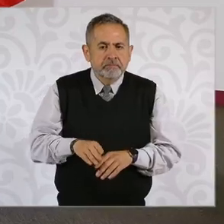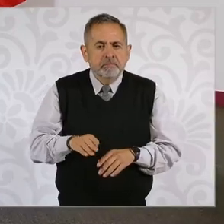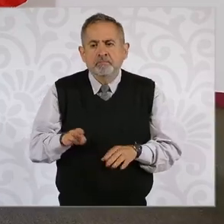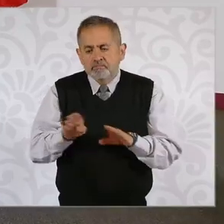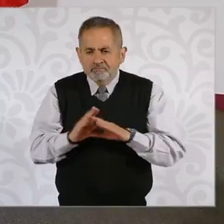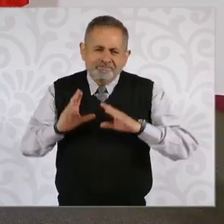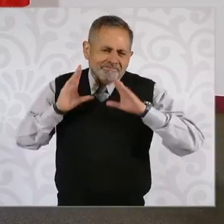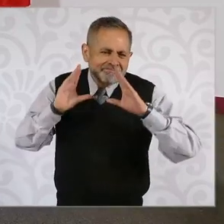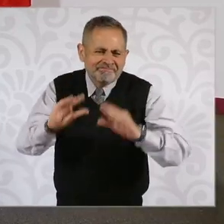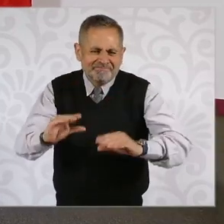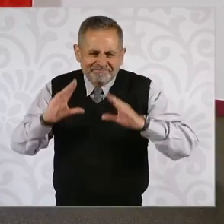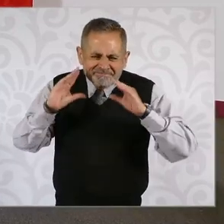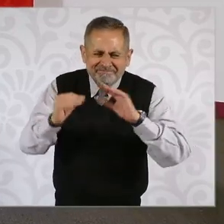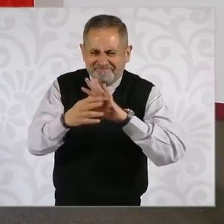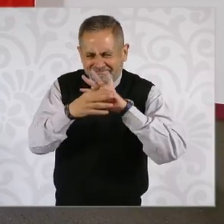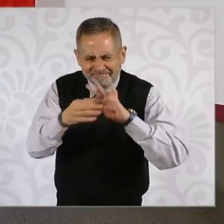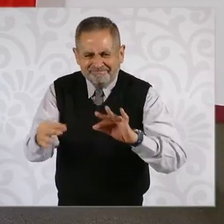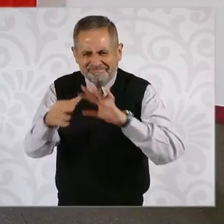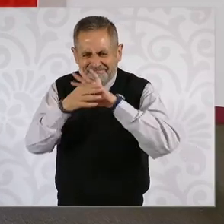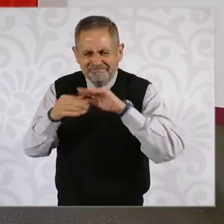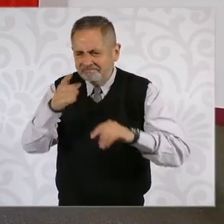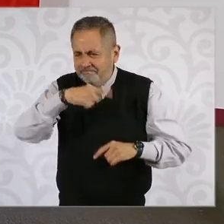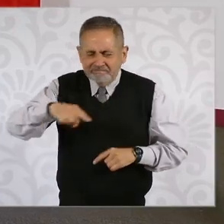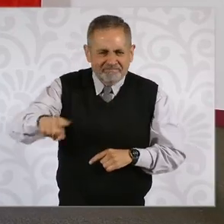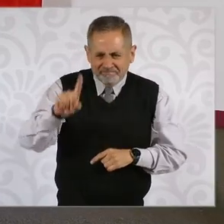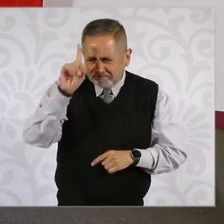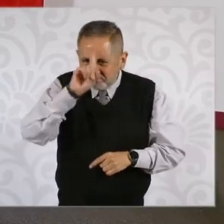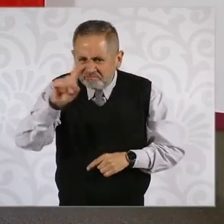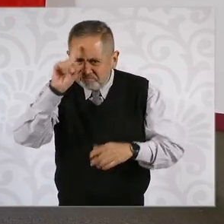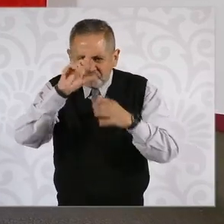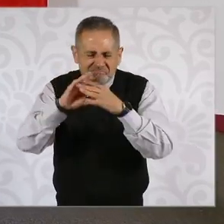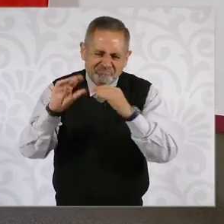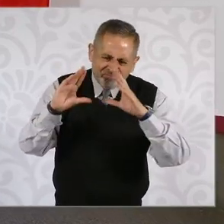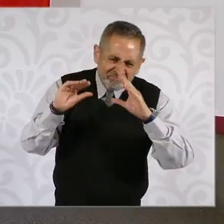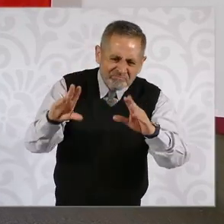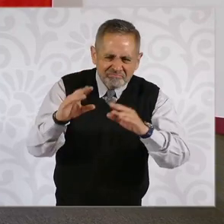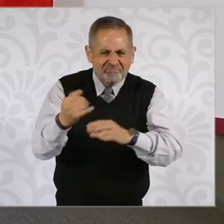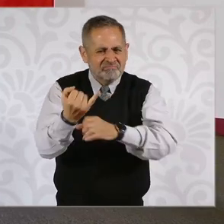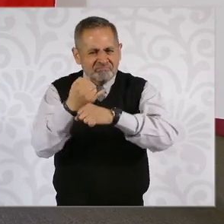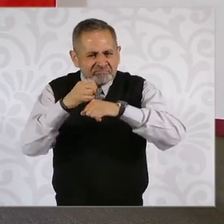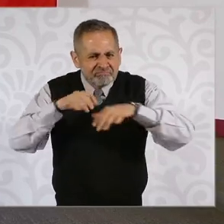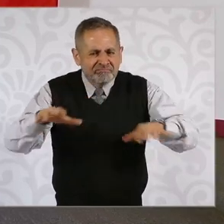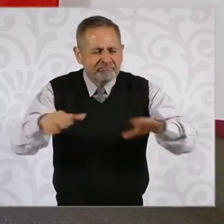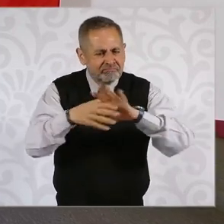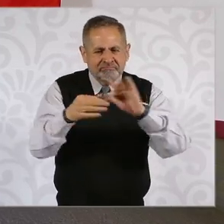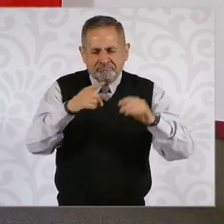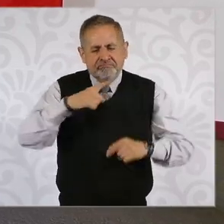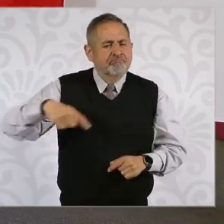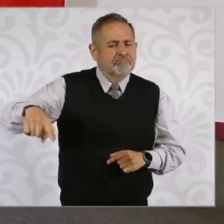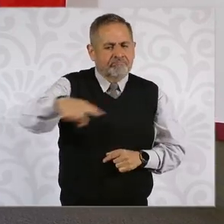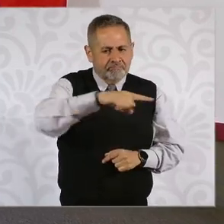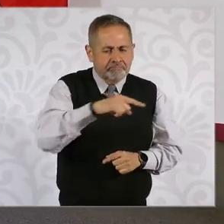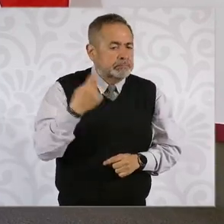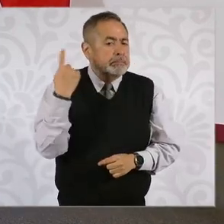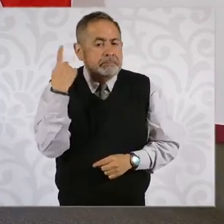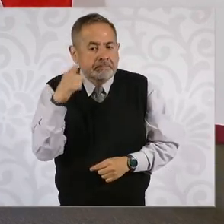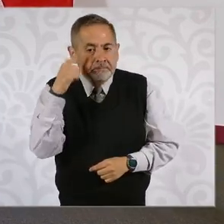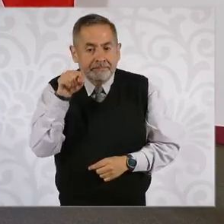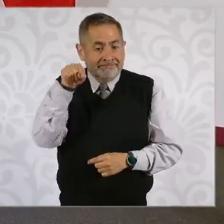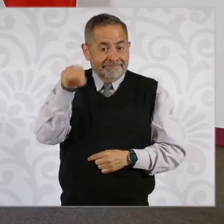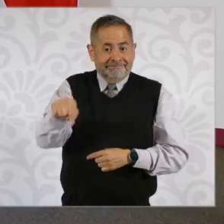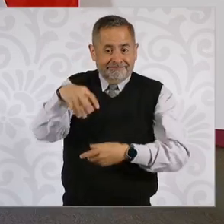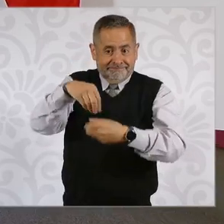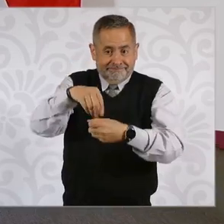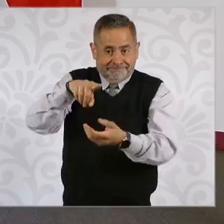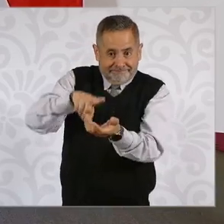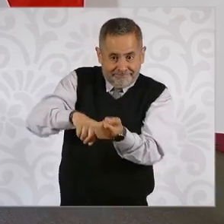educativo, de formación, de capacitación, de información, de tal manera que en las cooperativas de